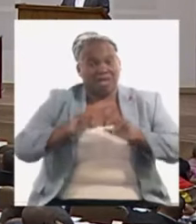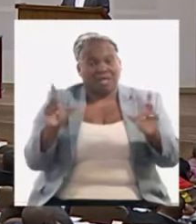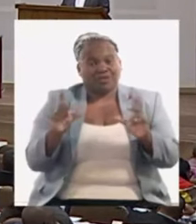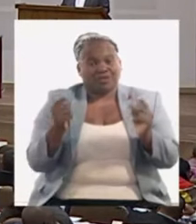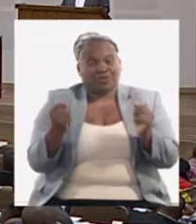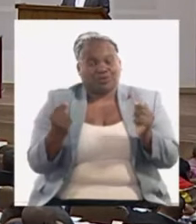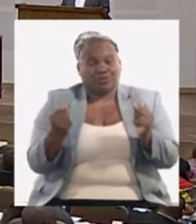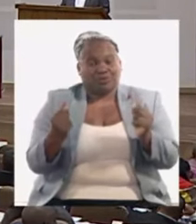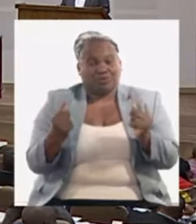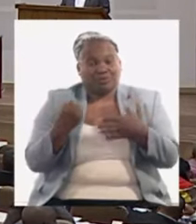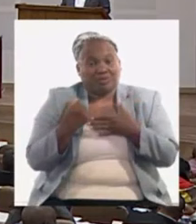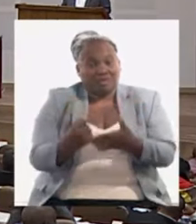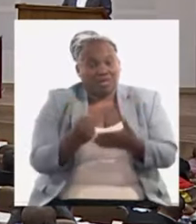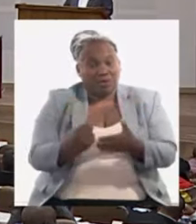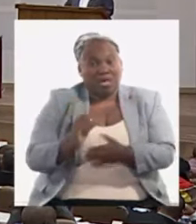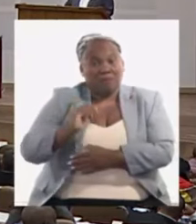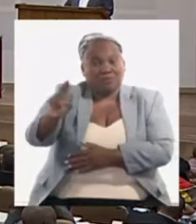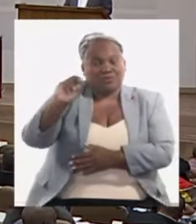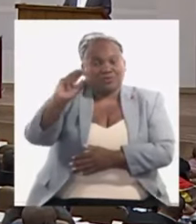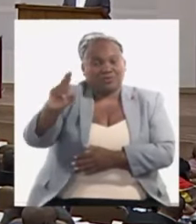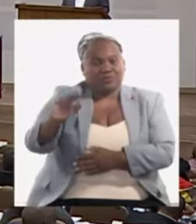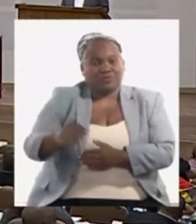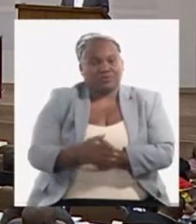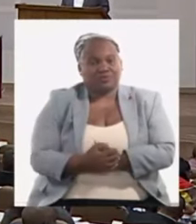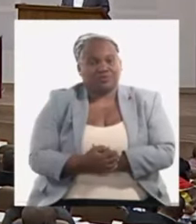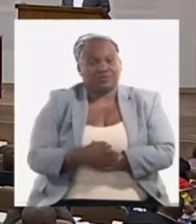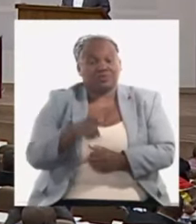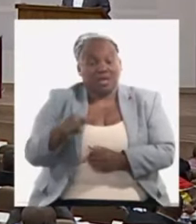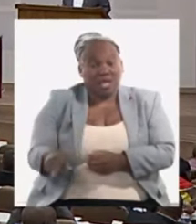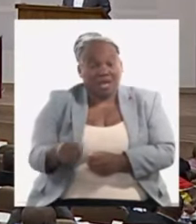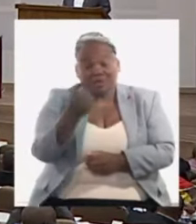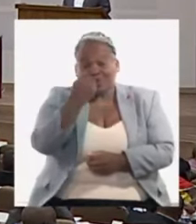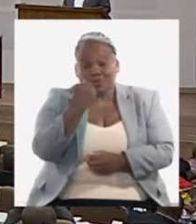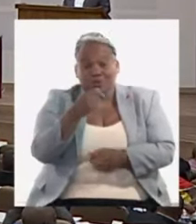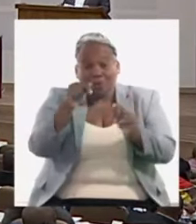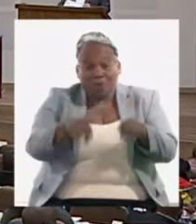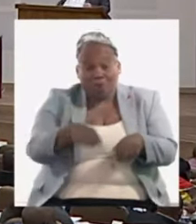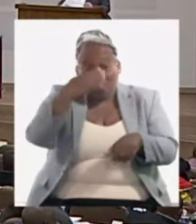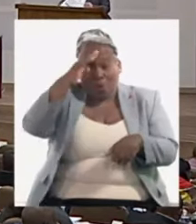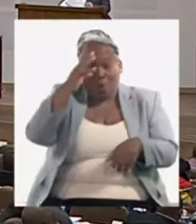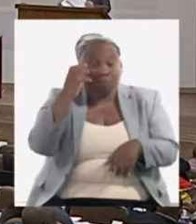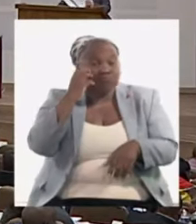que tributan además a la exportación al consumo interno y a la exportación